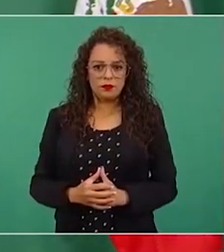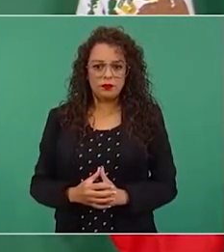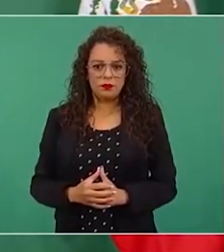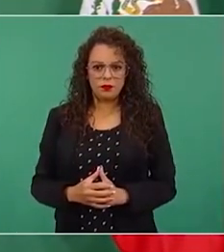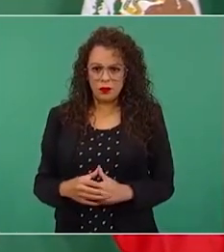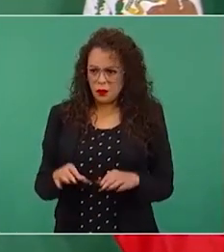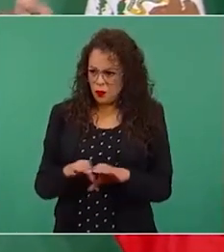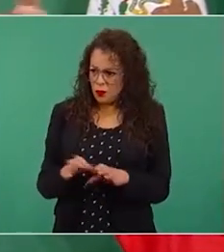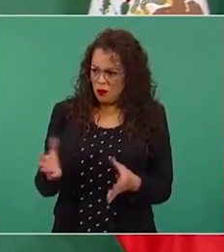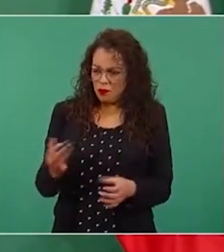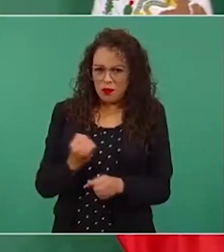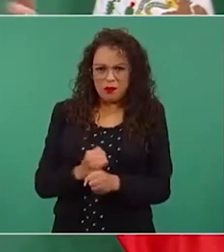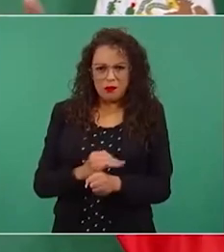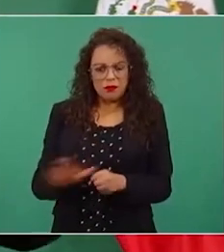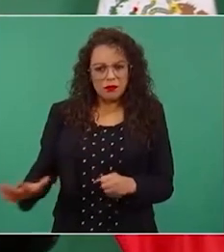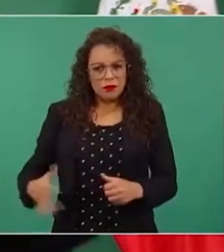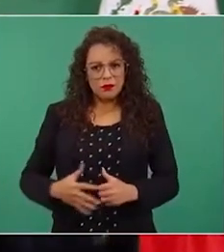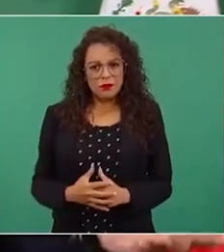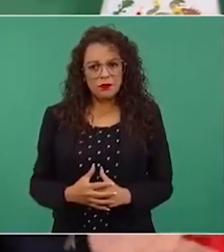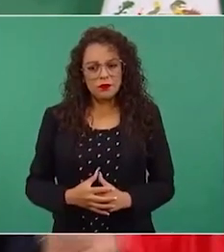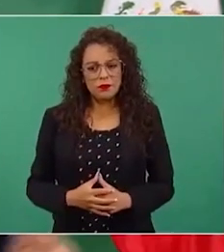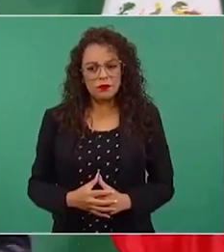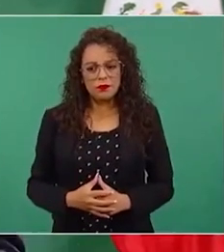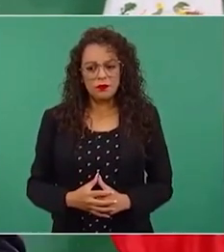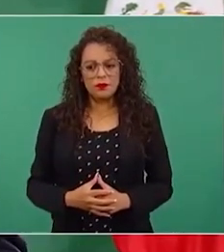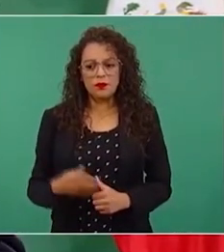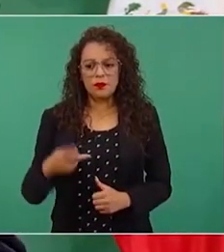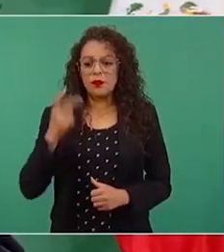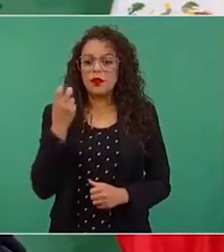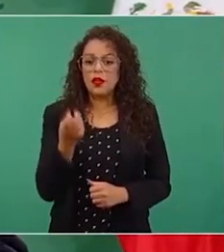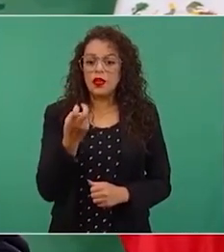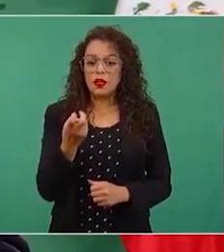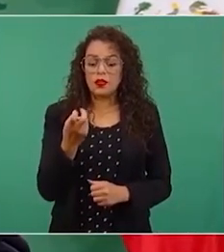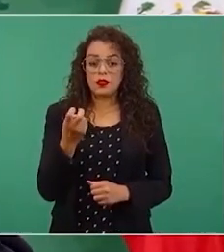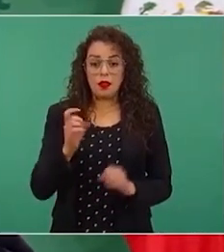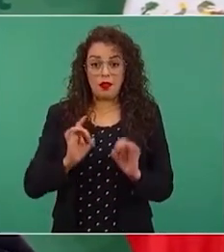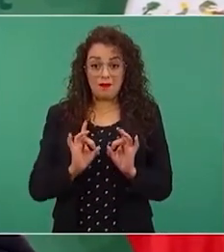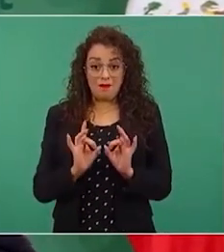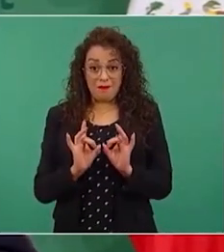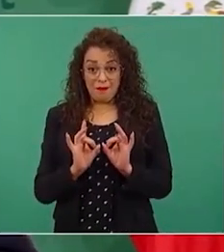Pero esto no es un asunto casual.